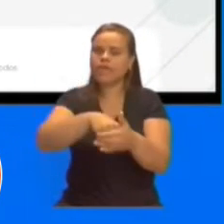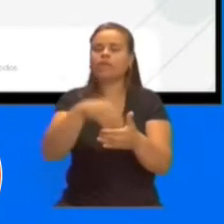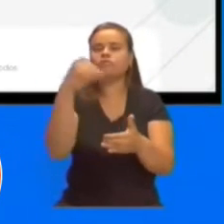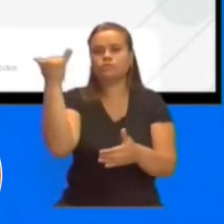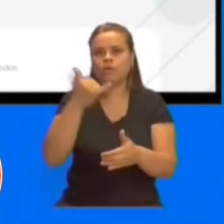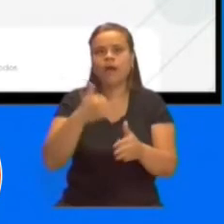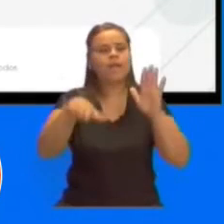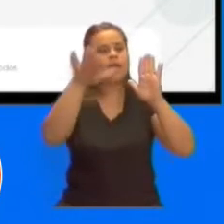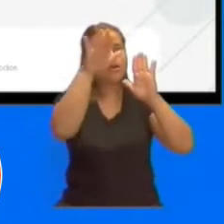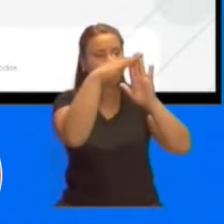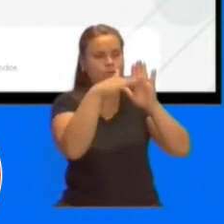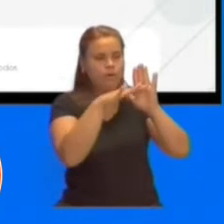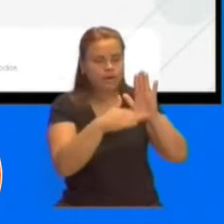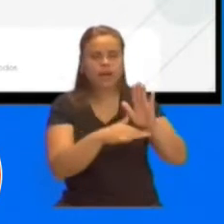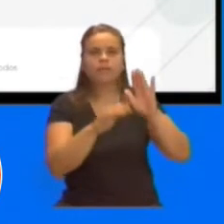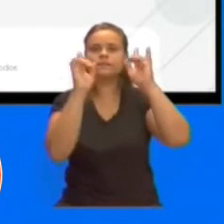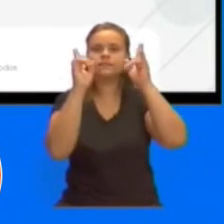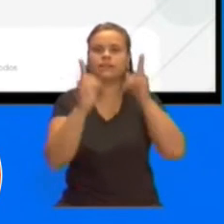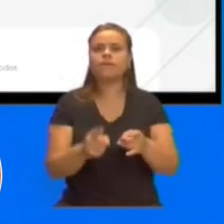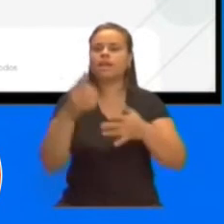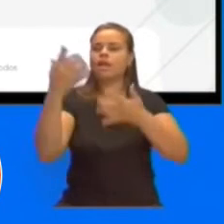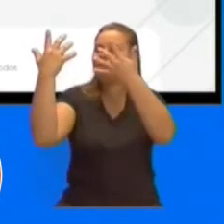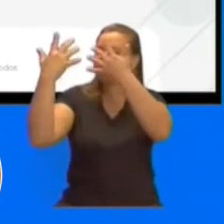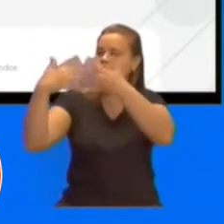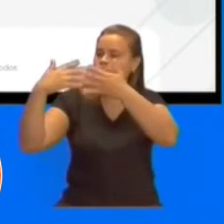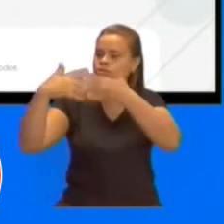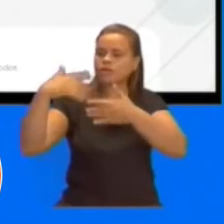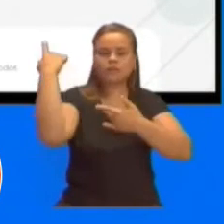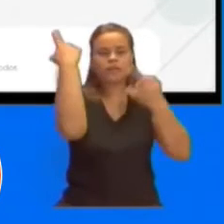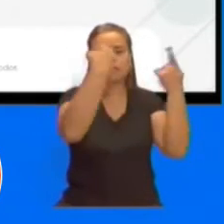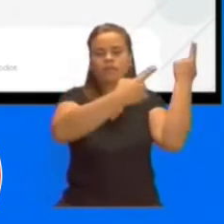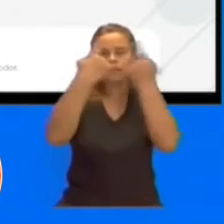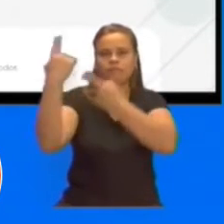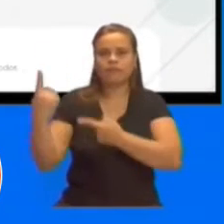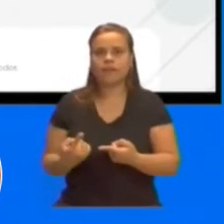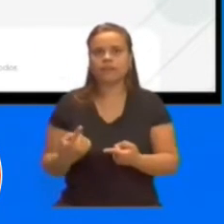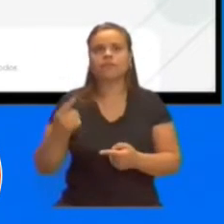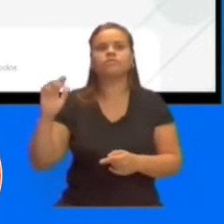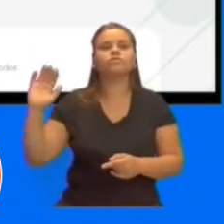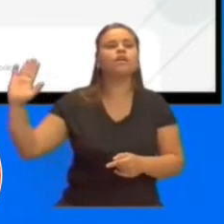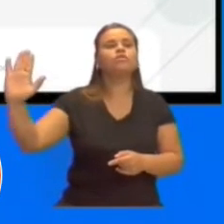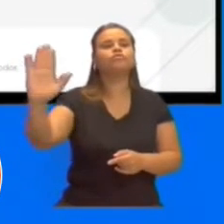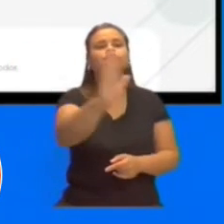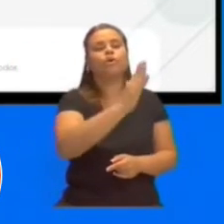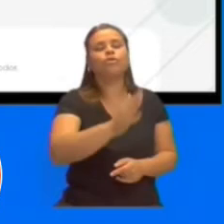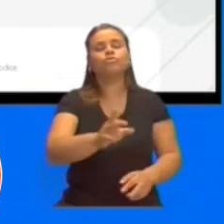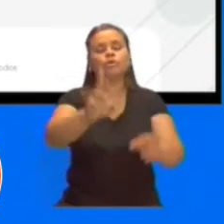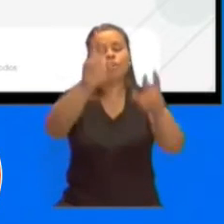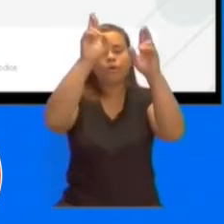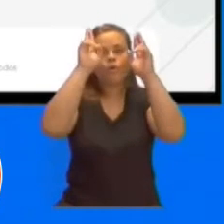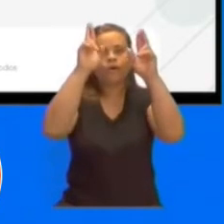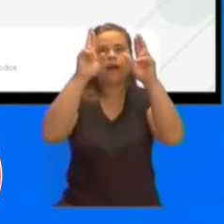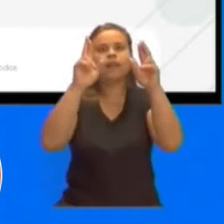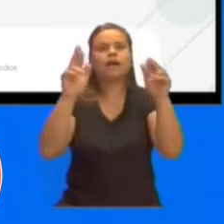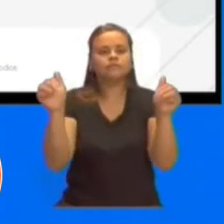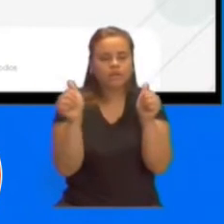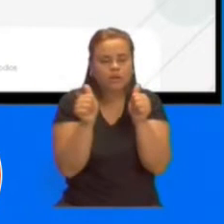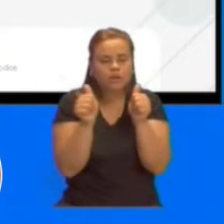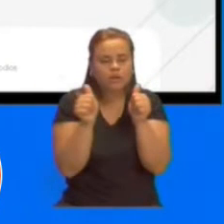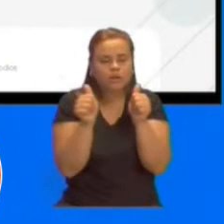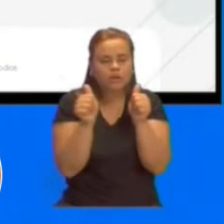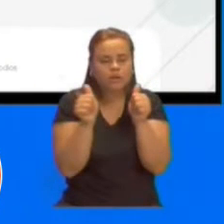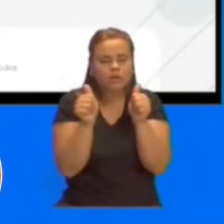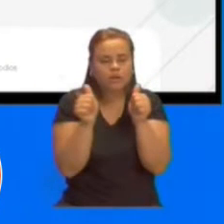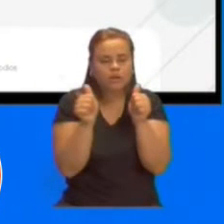y que claramente se traducen en proyectos que esperamos que todos y todas se sientan contenidos y los esperamos para seguir trabajando